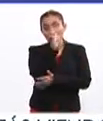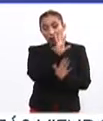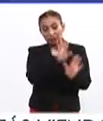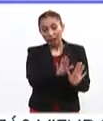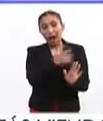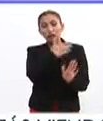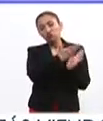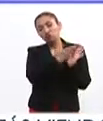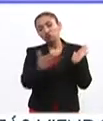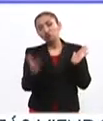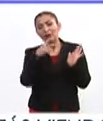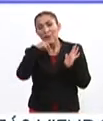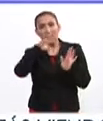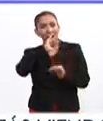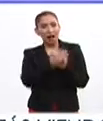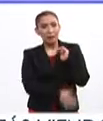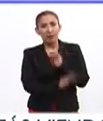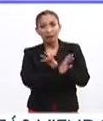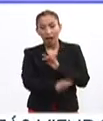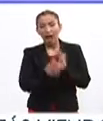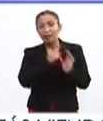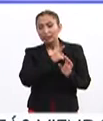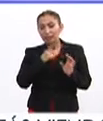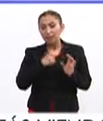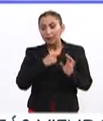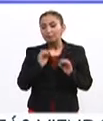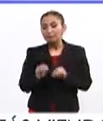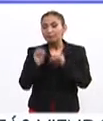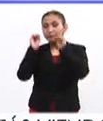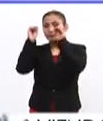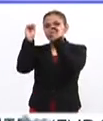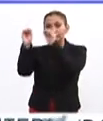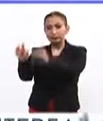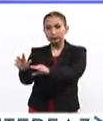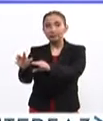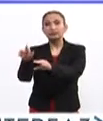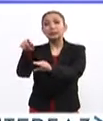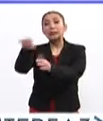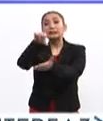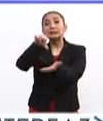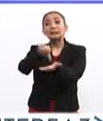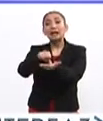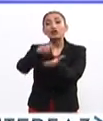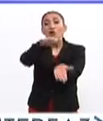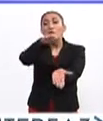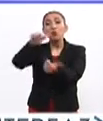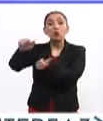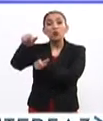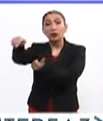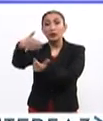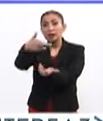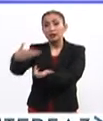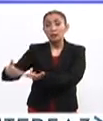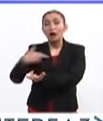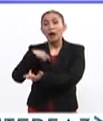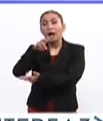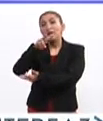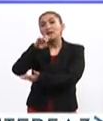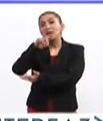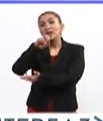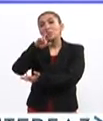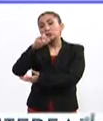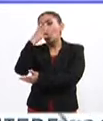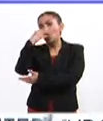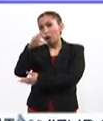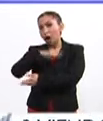cumplió su ciclo, debe ser depositado en un centro de depósito, en los viveros de Coyoacán